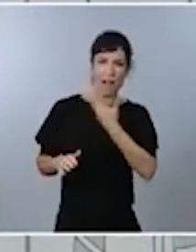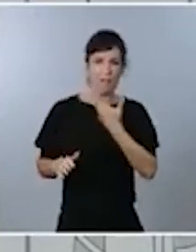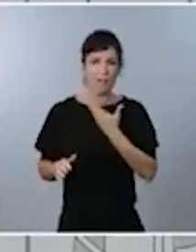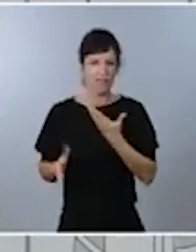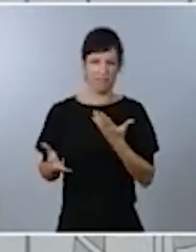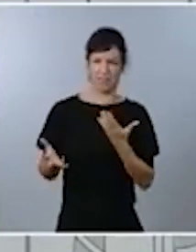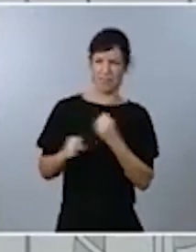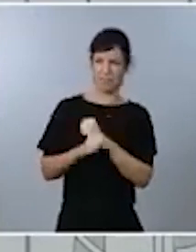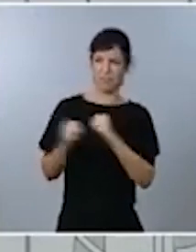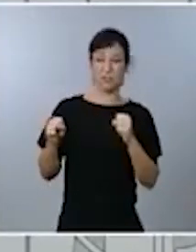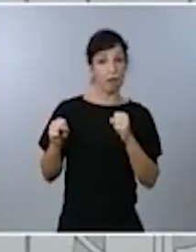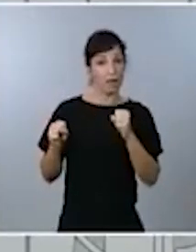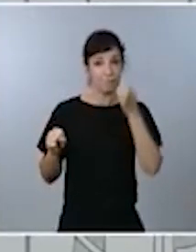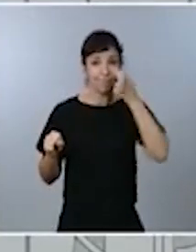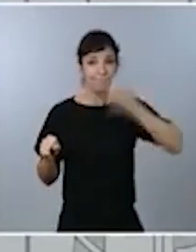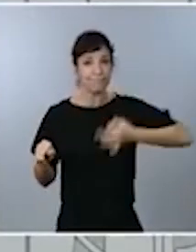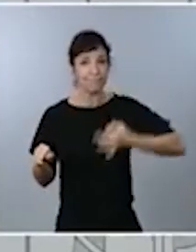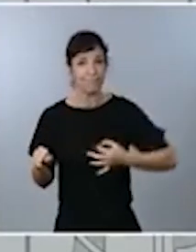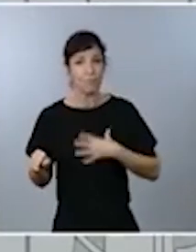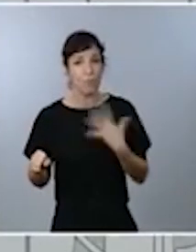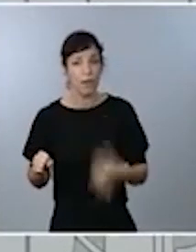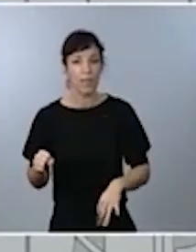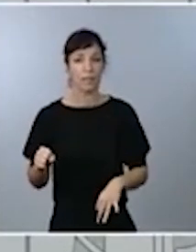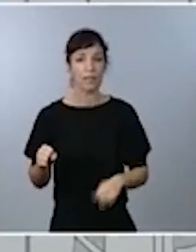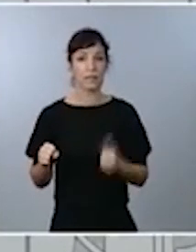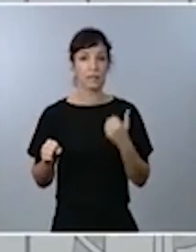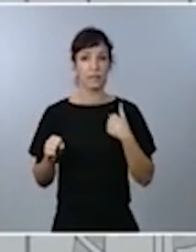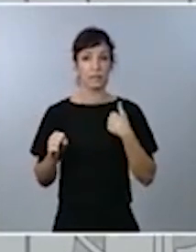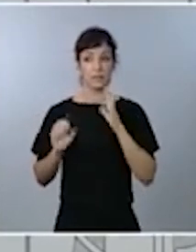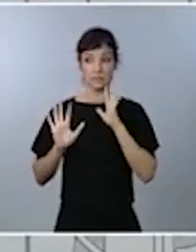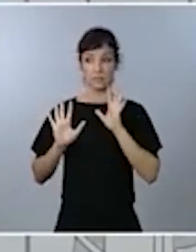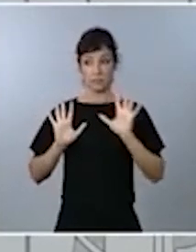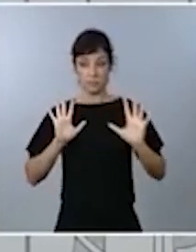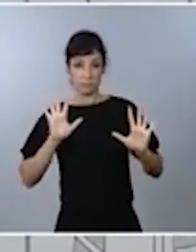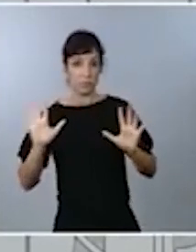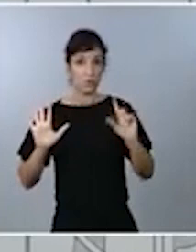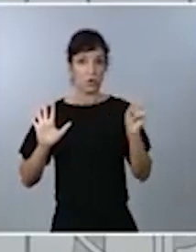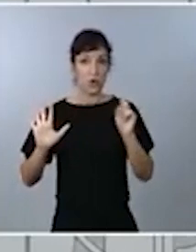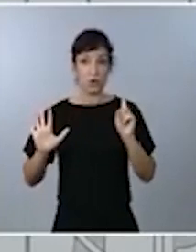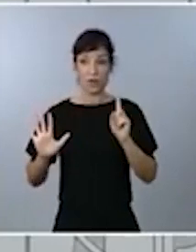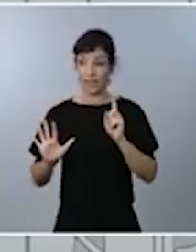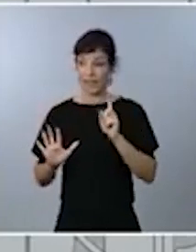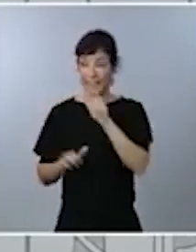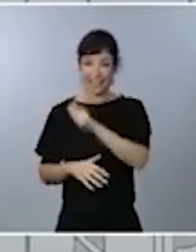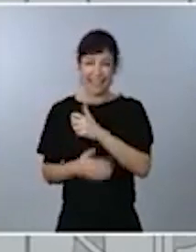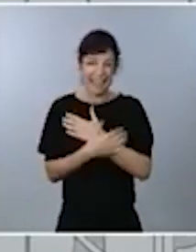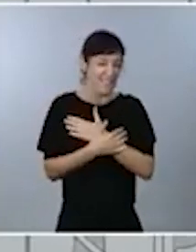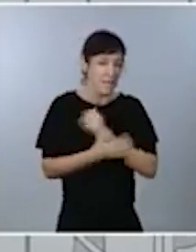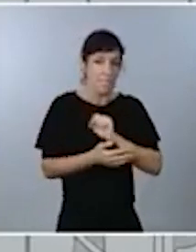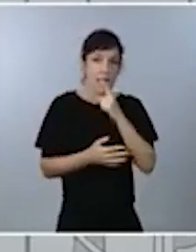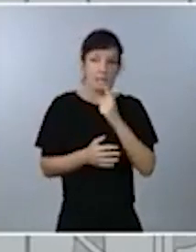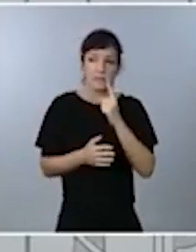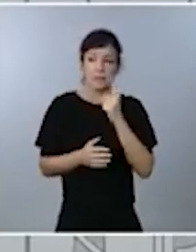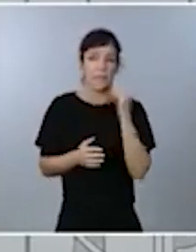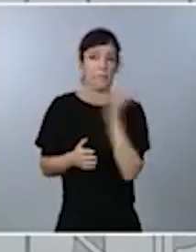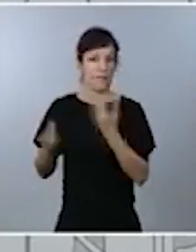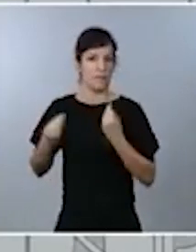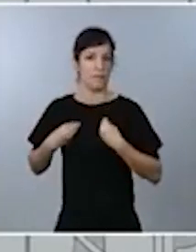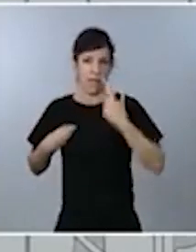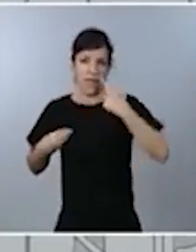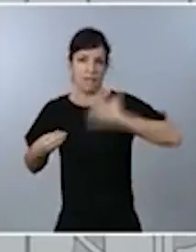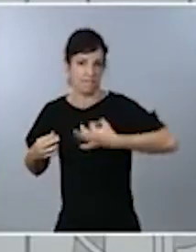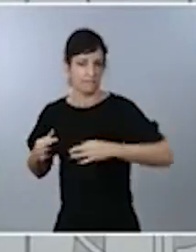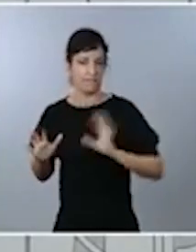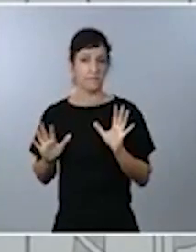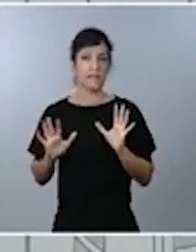no tomamos precauciones, podemos poner en riesgo las vidas de los que más queremos. Por tanto, limitemos las reuniones, las